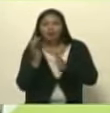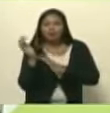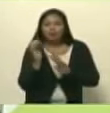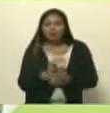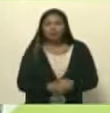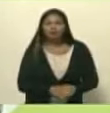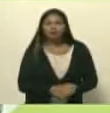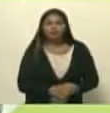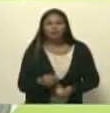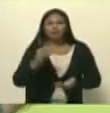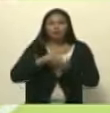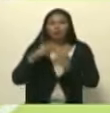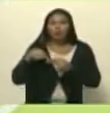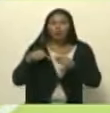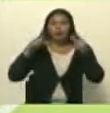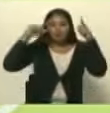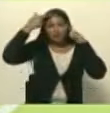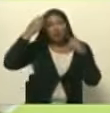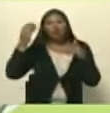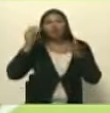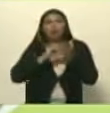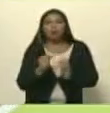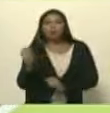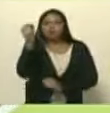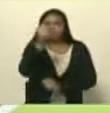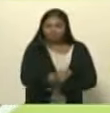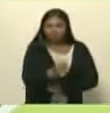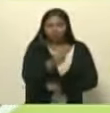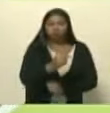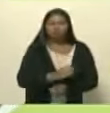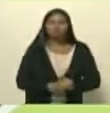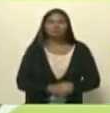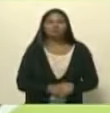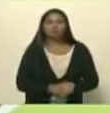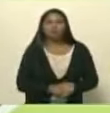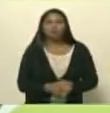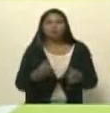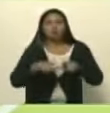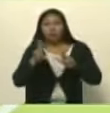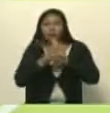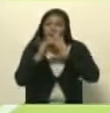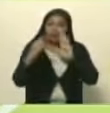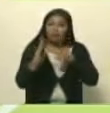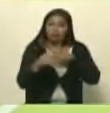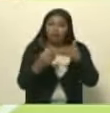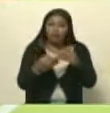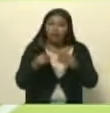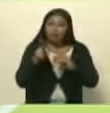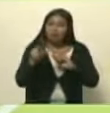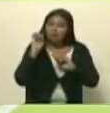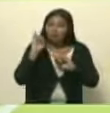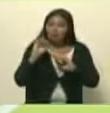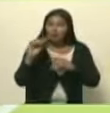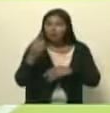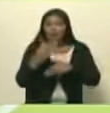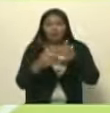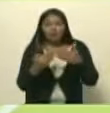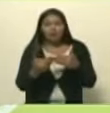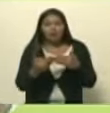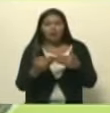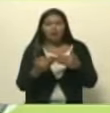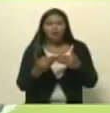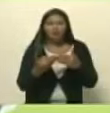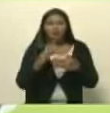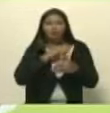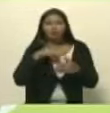puso el comandante Chávez otra vez en su lugar en su lugar de derecho esas son las principales lesiones